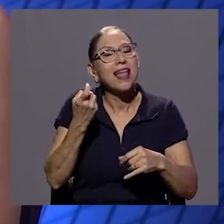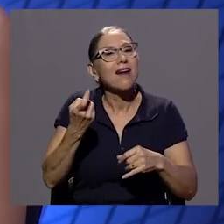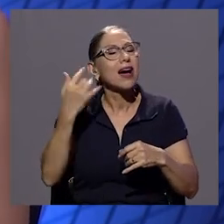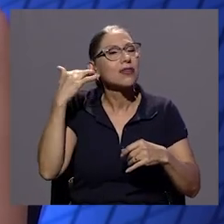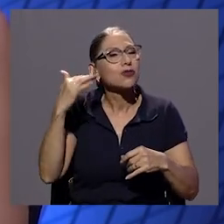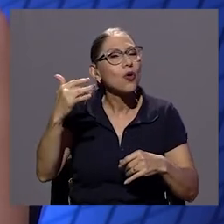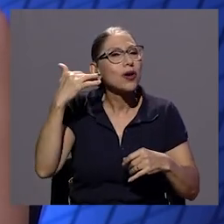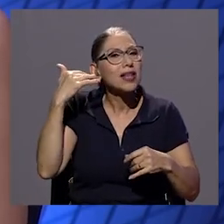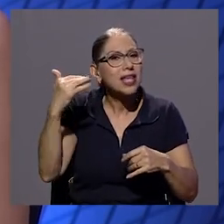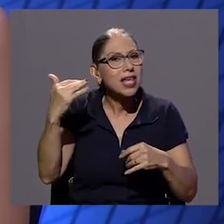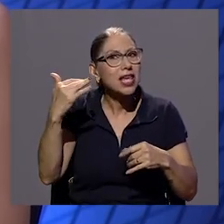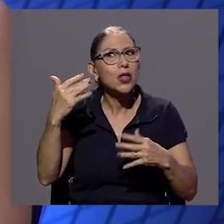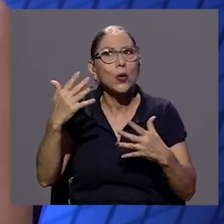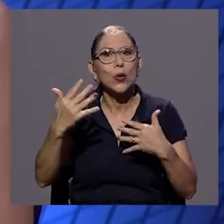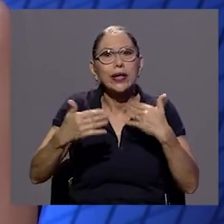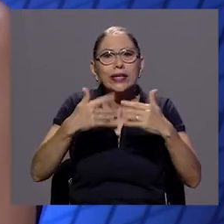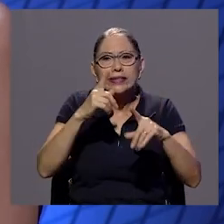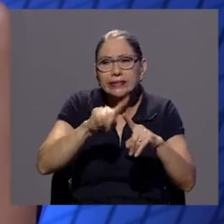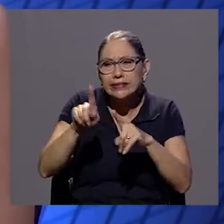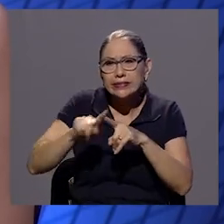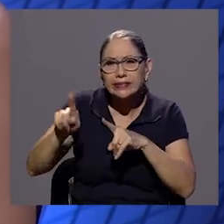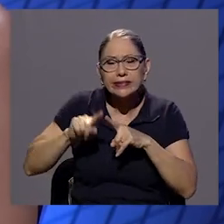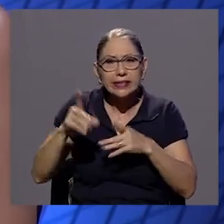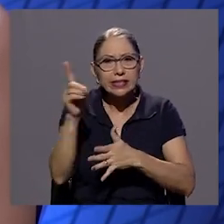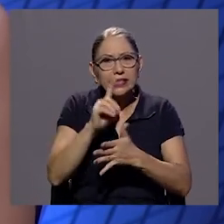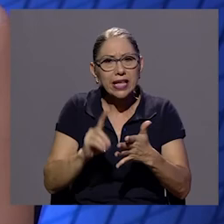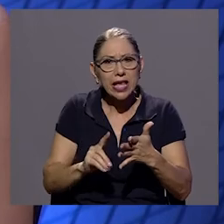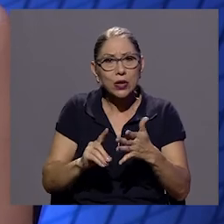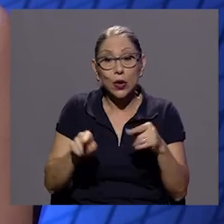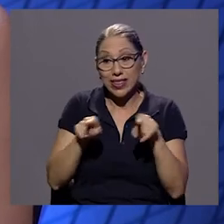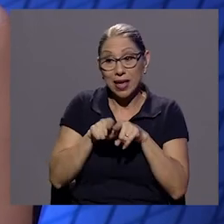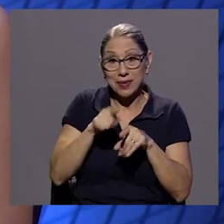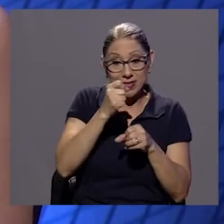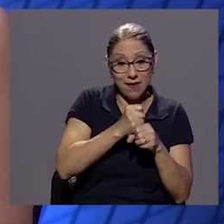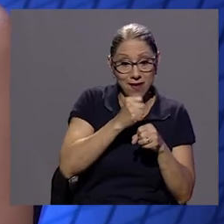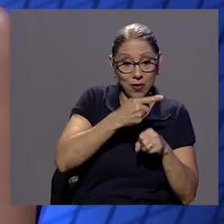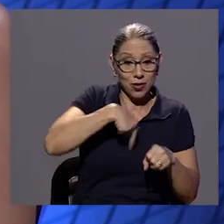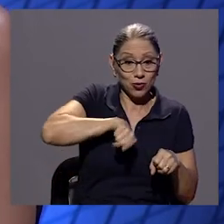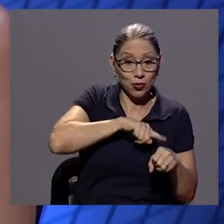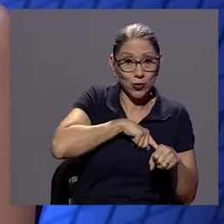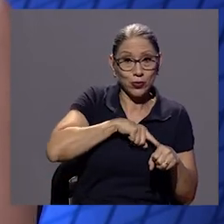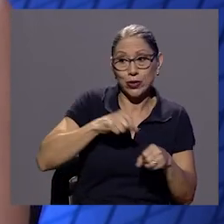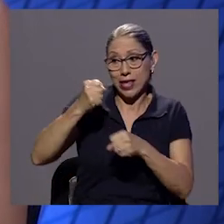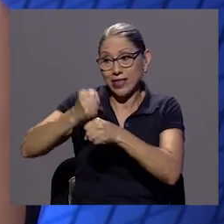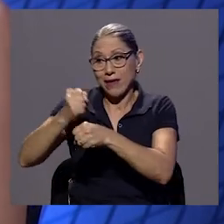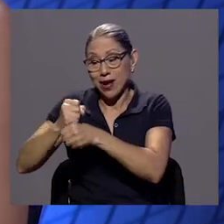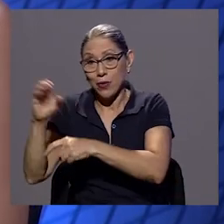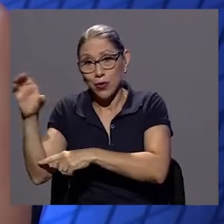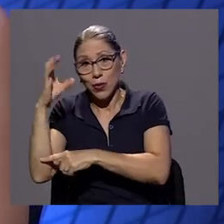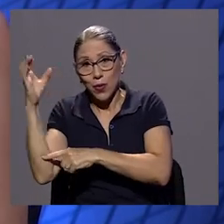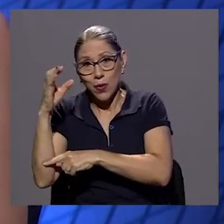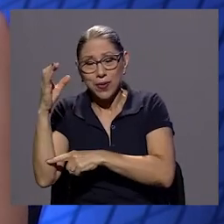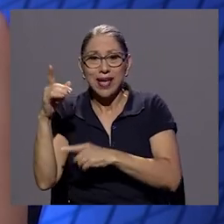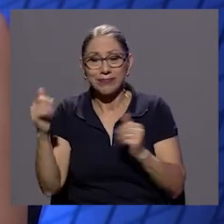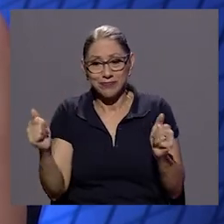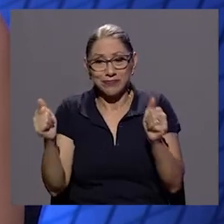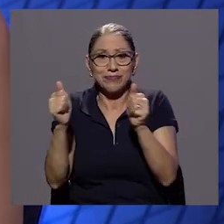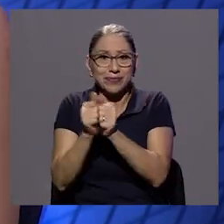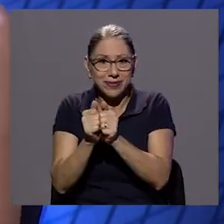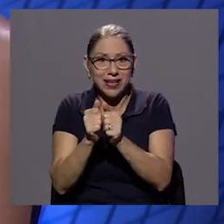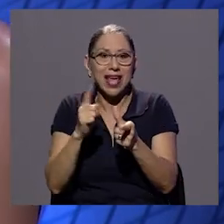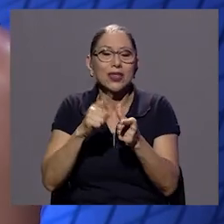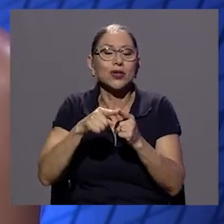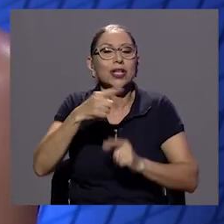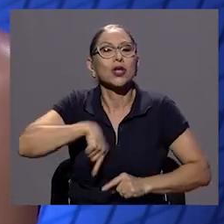y de la post de sonido y al ser una coproducción habíamos quedado de irnos a Colombia al estudio allá a hacer esta parte final